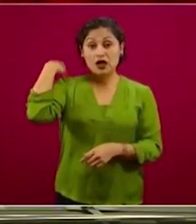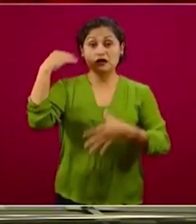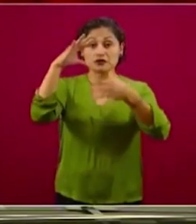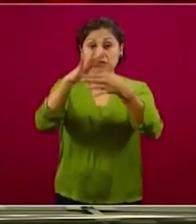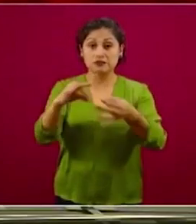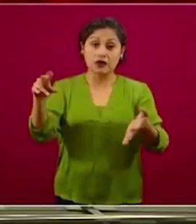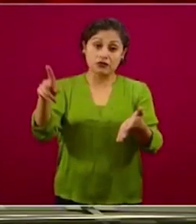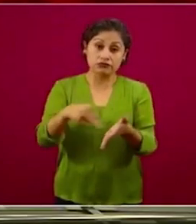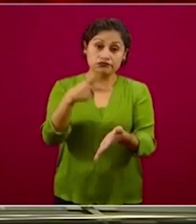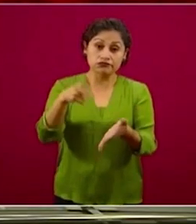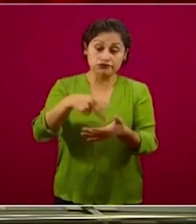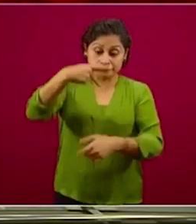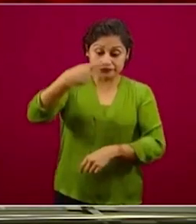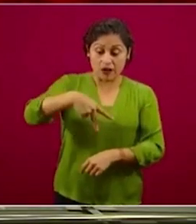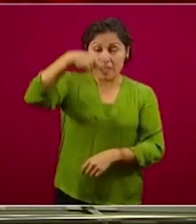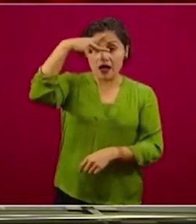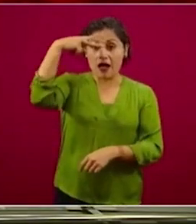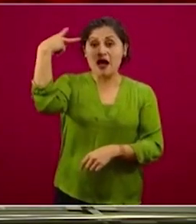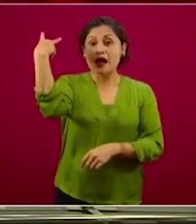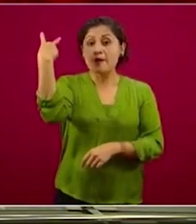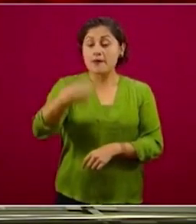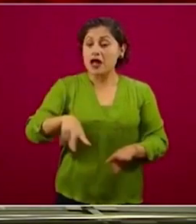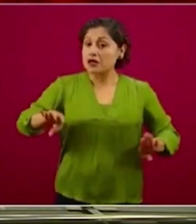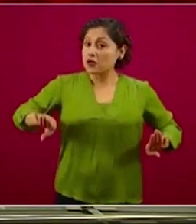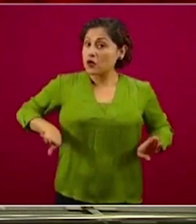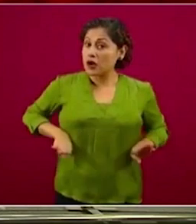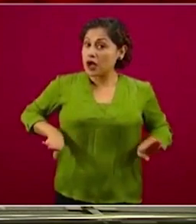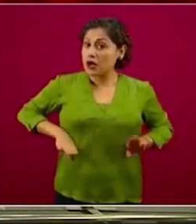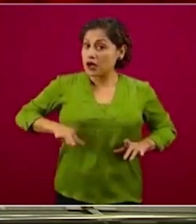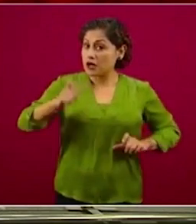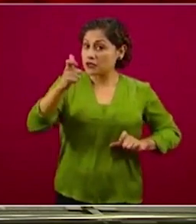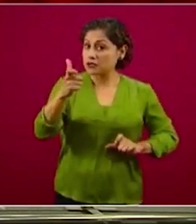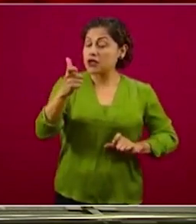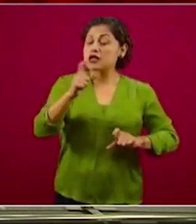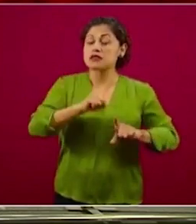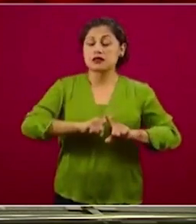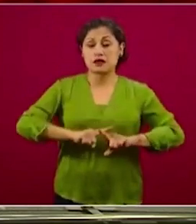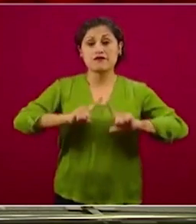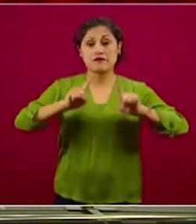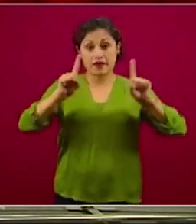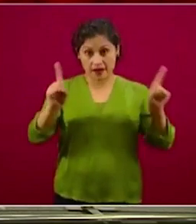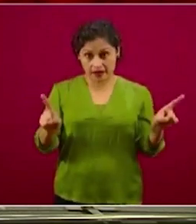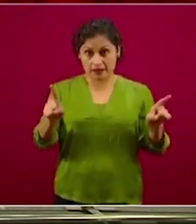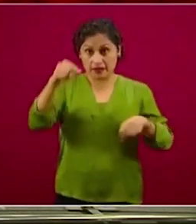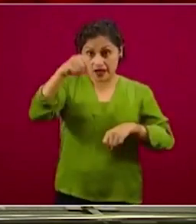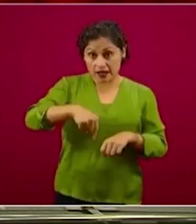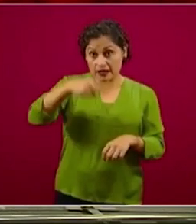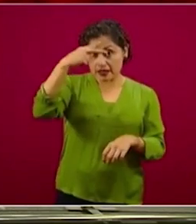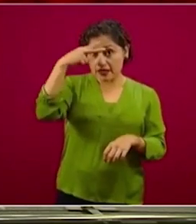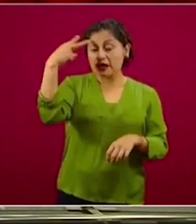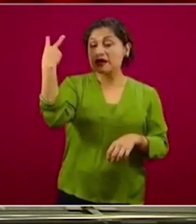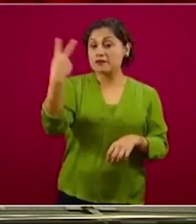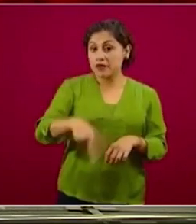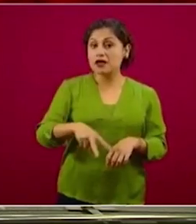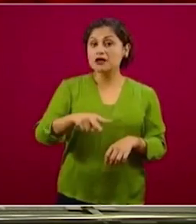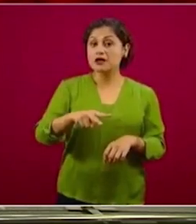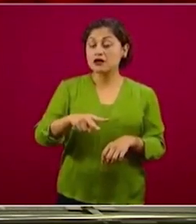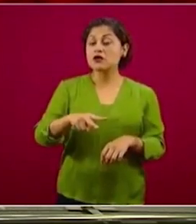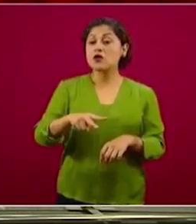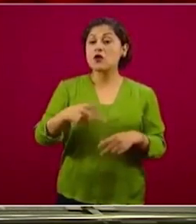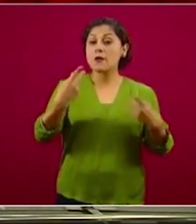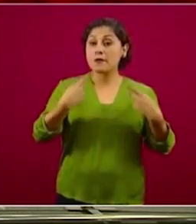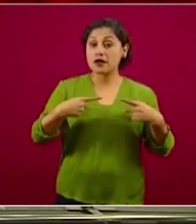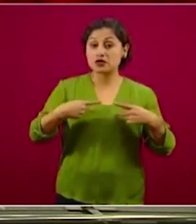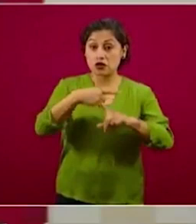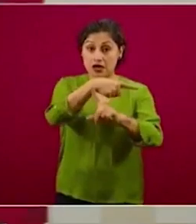país que tiene condiciones sociales y económicas adversas, es un país donde la mitad de la población vive en condiciones de pobreza. Entonces,